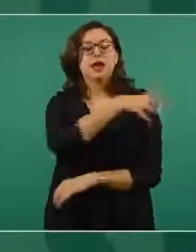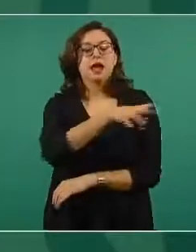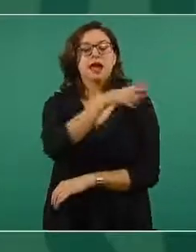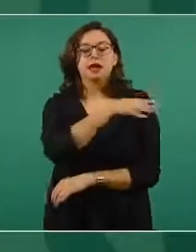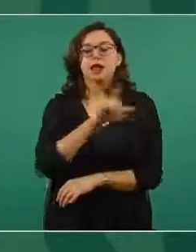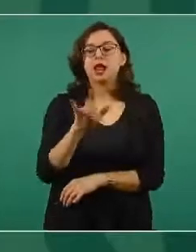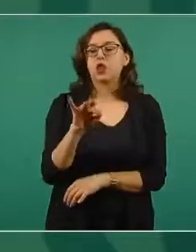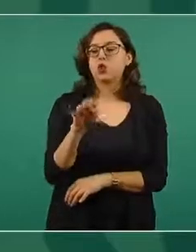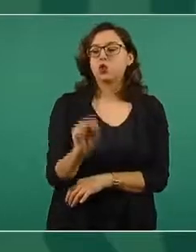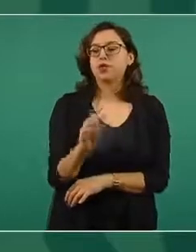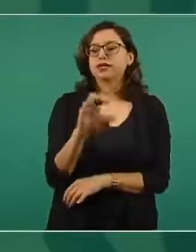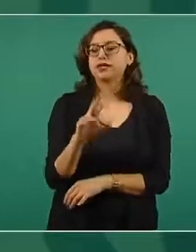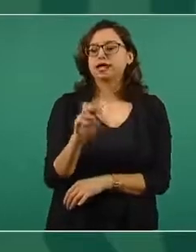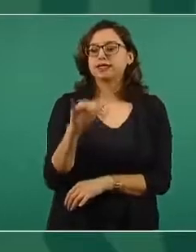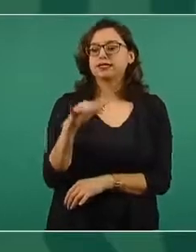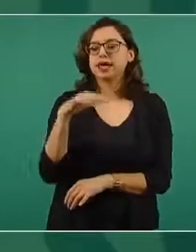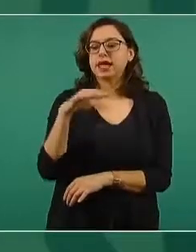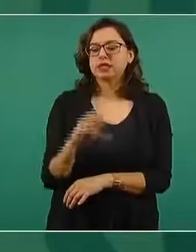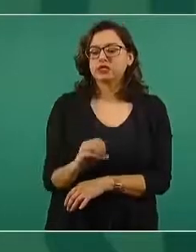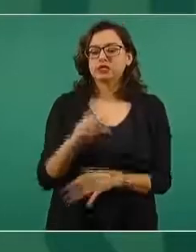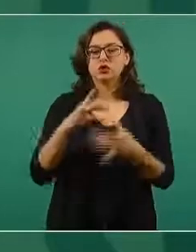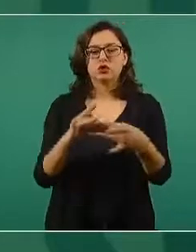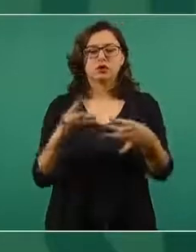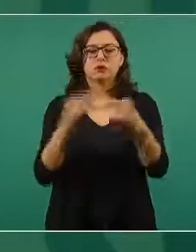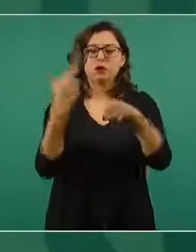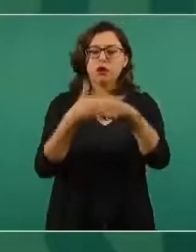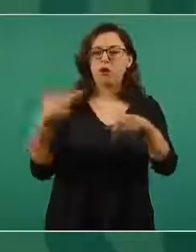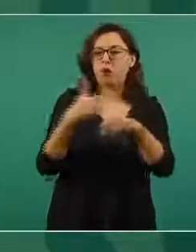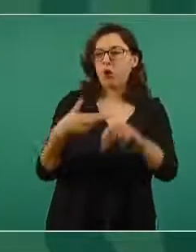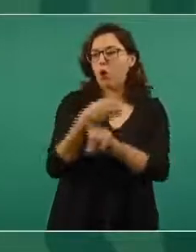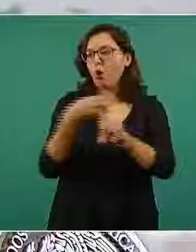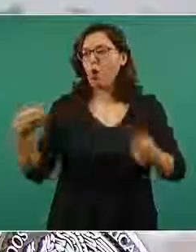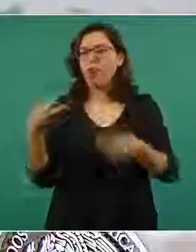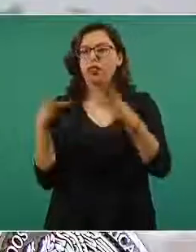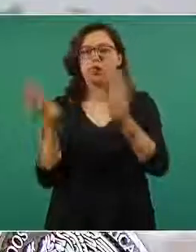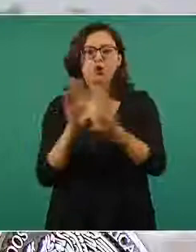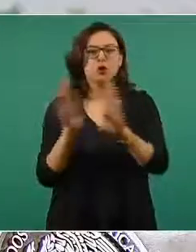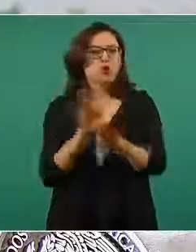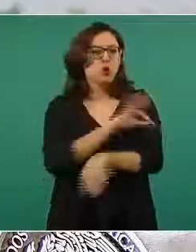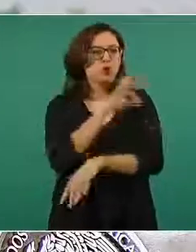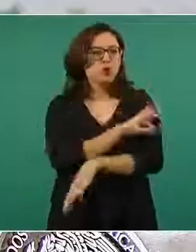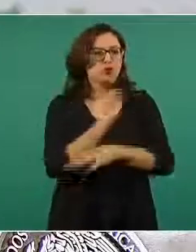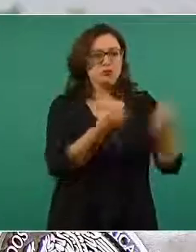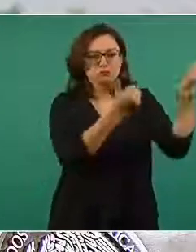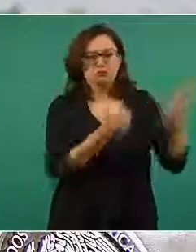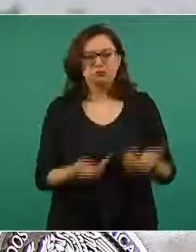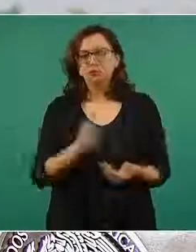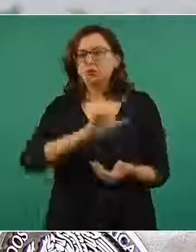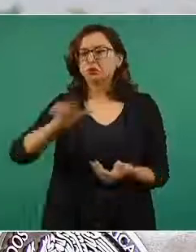logística que aseguran la llegada de las vacunas al sitio de su aplicación. Muchas gracias.